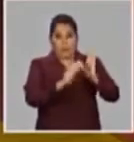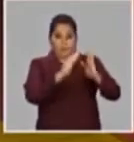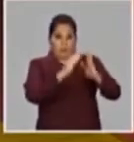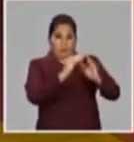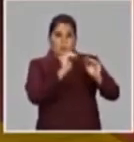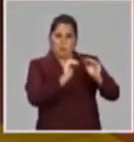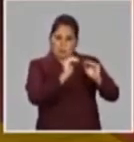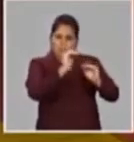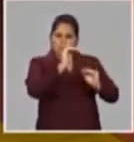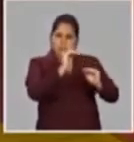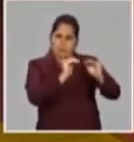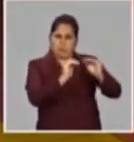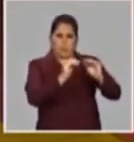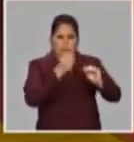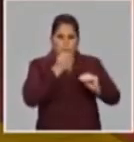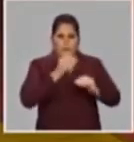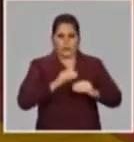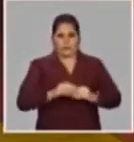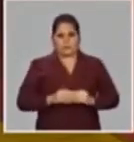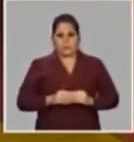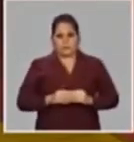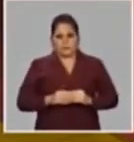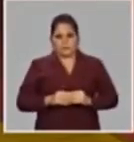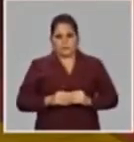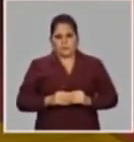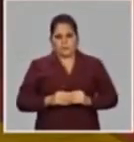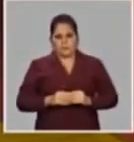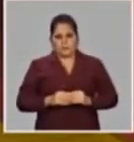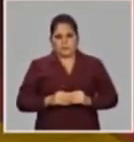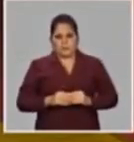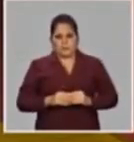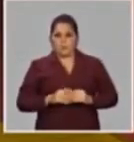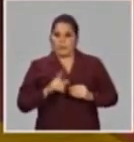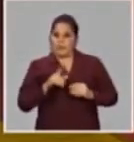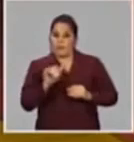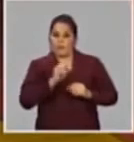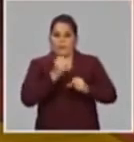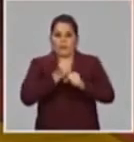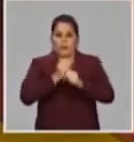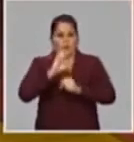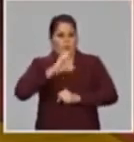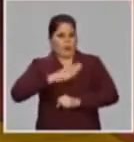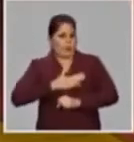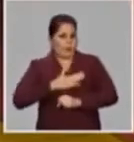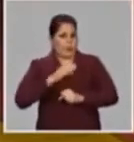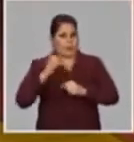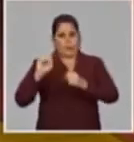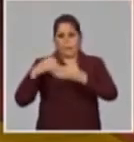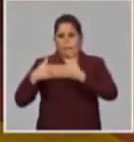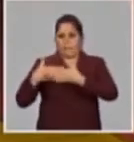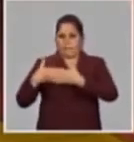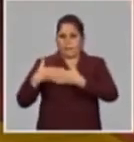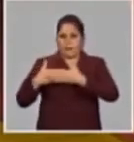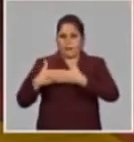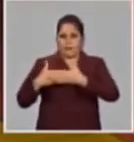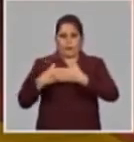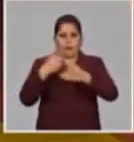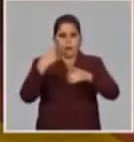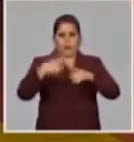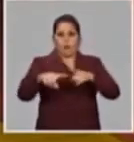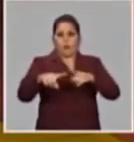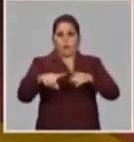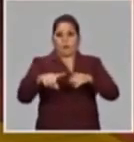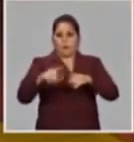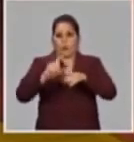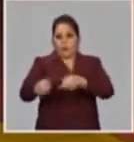cubre los costos de la generación. Ese es el principio. Y esto incluye a los trabajadores por cuenta propia cooperativa, los que estaban en el